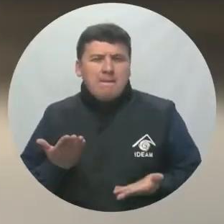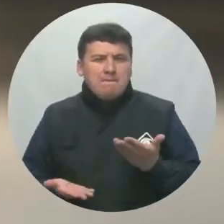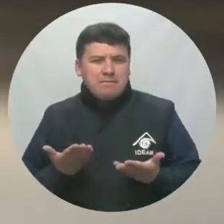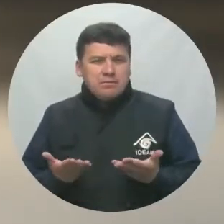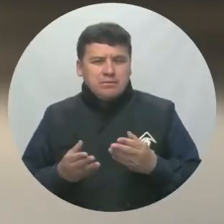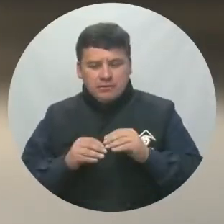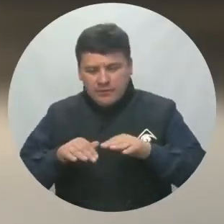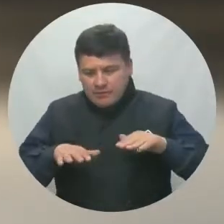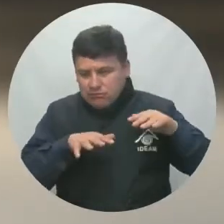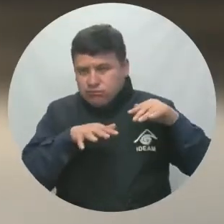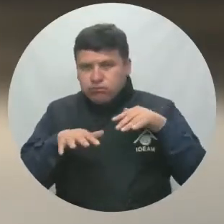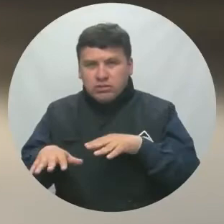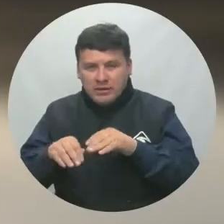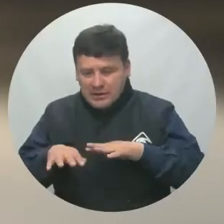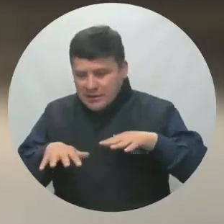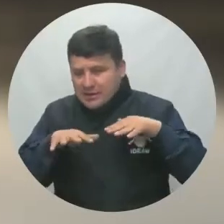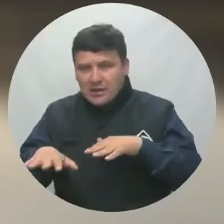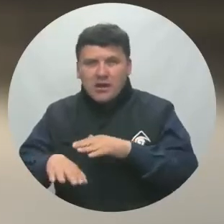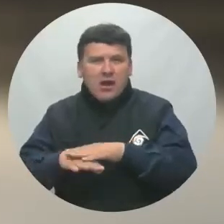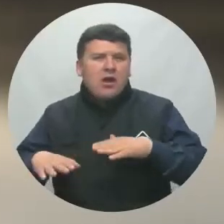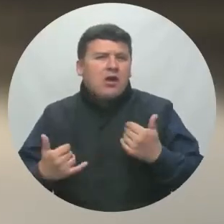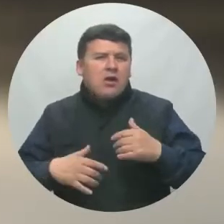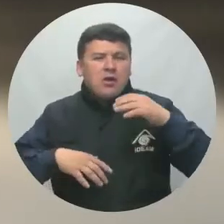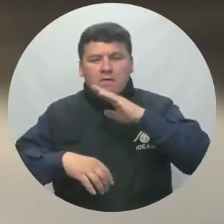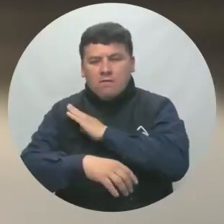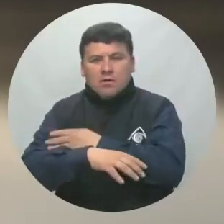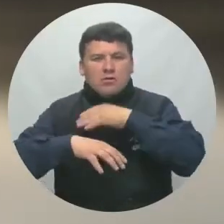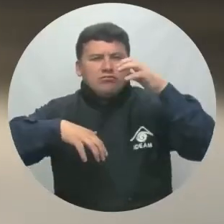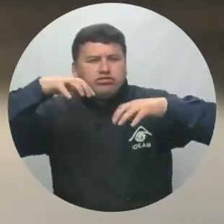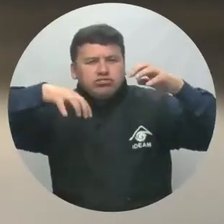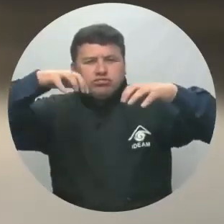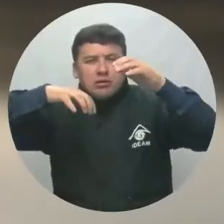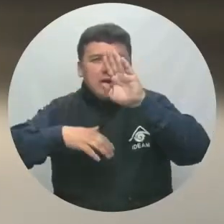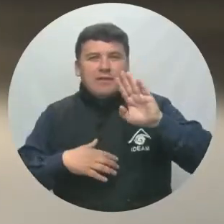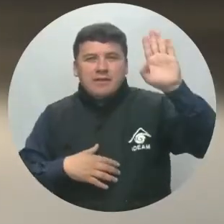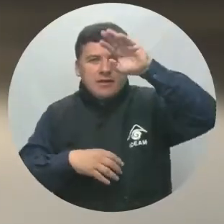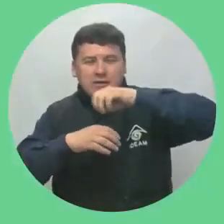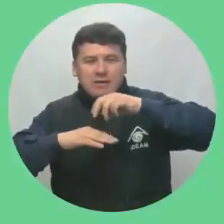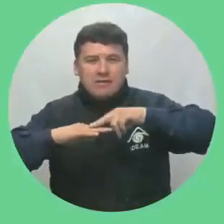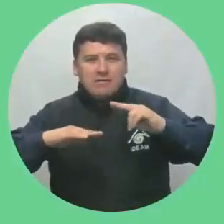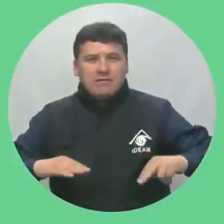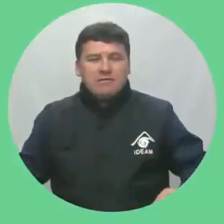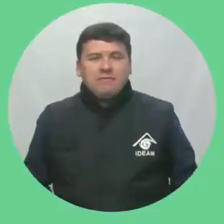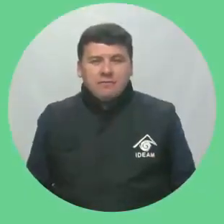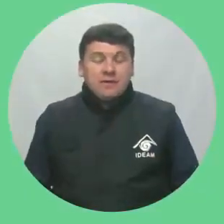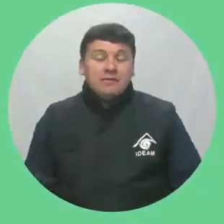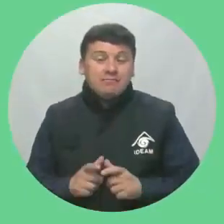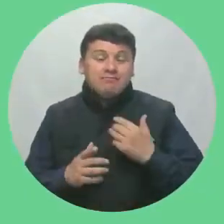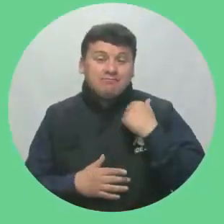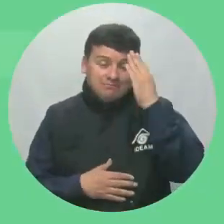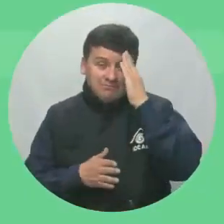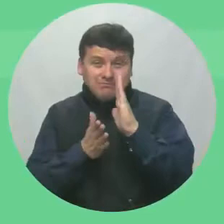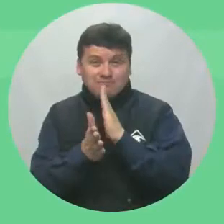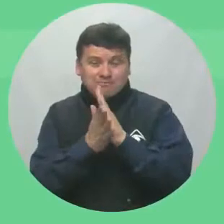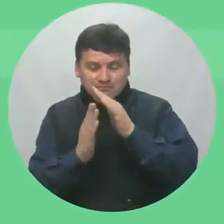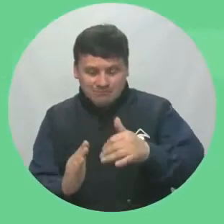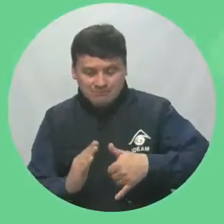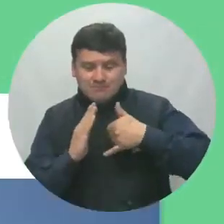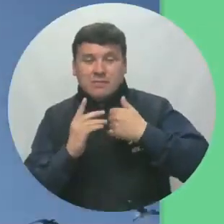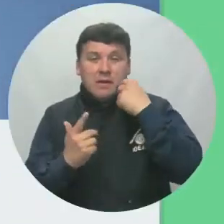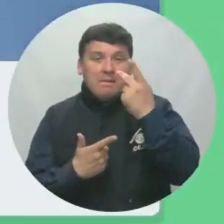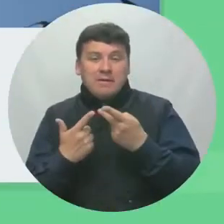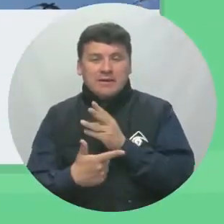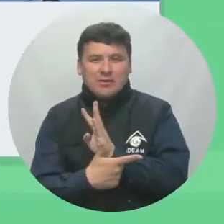posibilidad de deslizamientos de tierra, ocasionados por las fuertes lluvias en el departamento de Nariño. Para mayor información sobre el